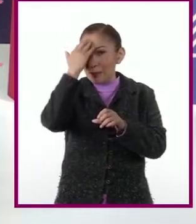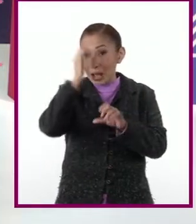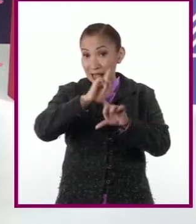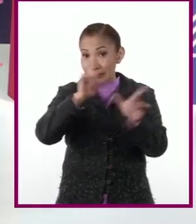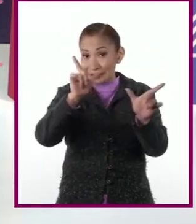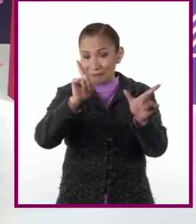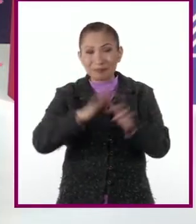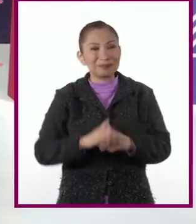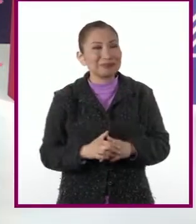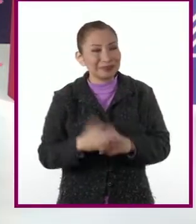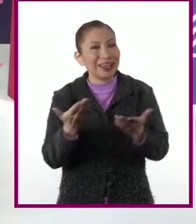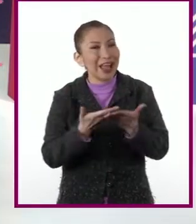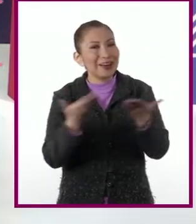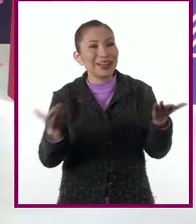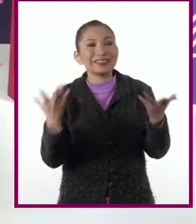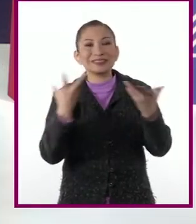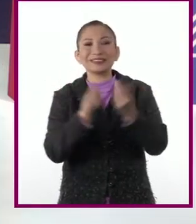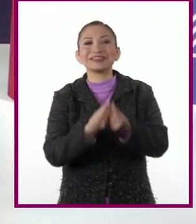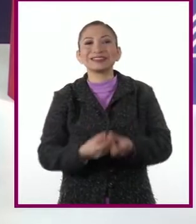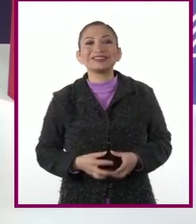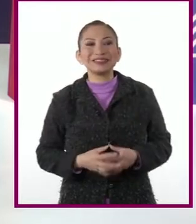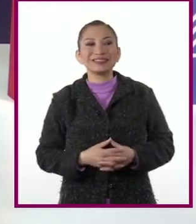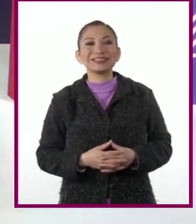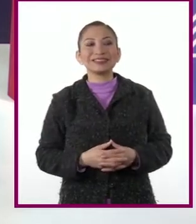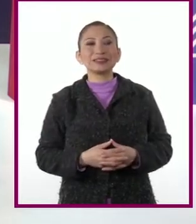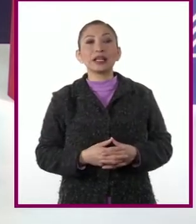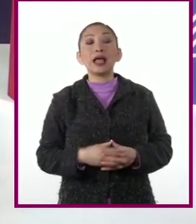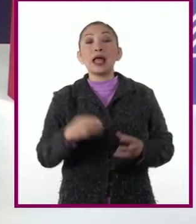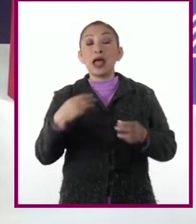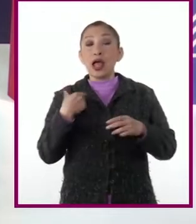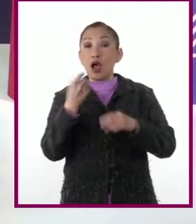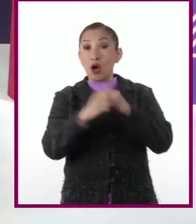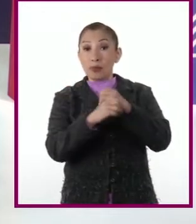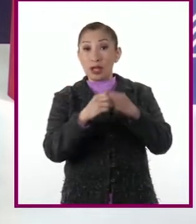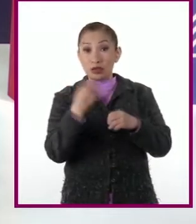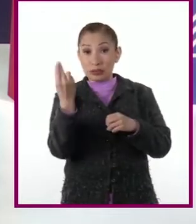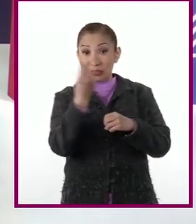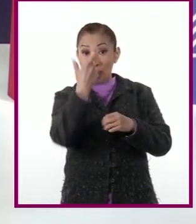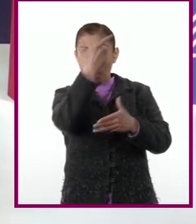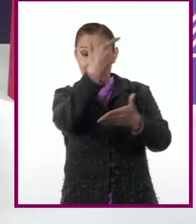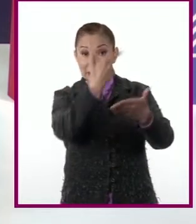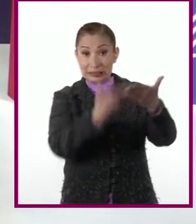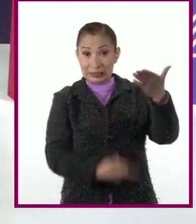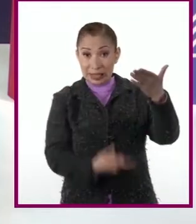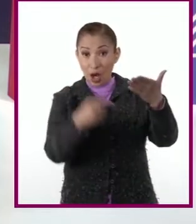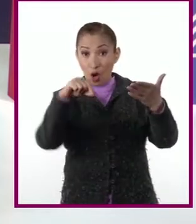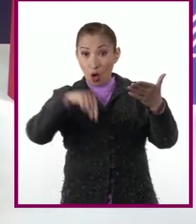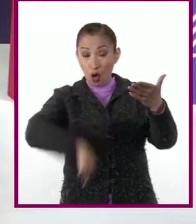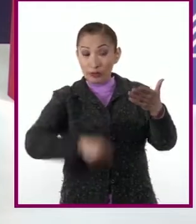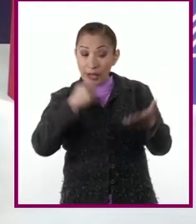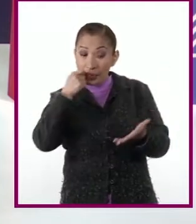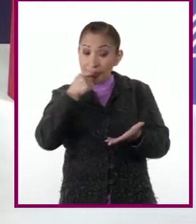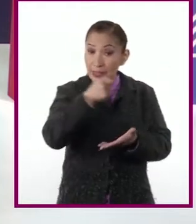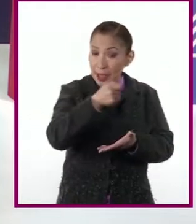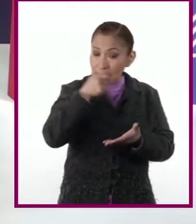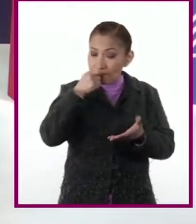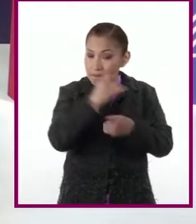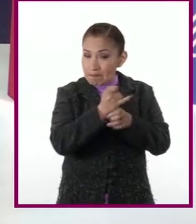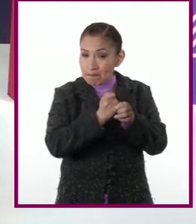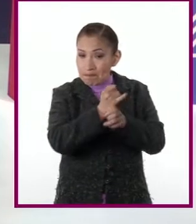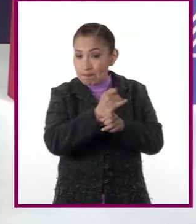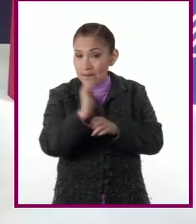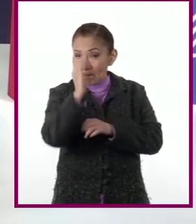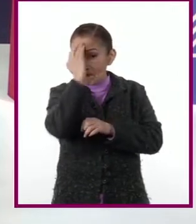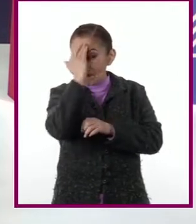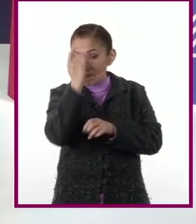¡Muy bien! ¡Pues vamos juntos! Los materiales que vamos a utilizar en esta sesión de Detectives del Conocimiento son